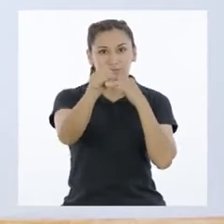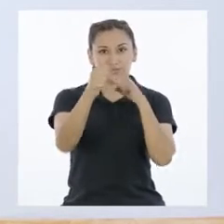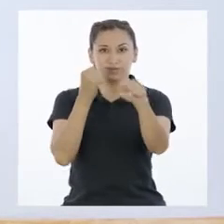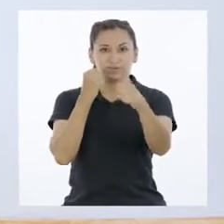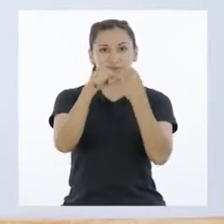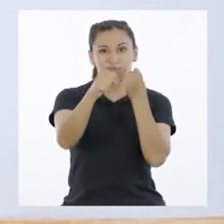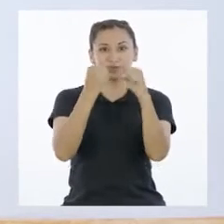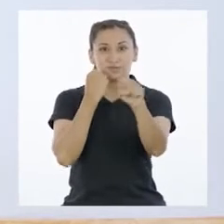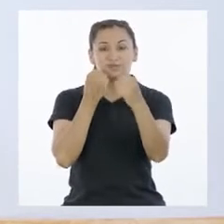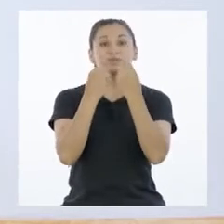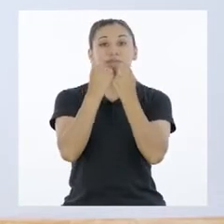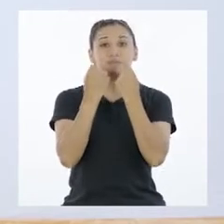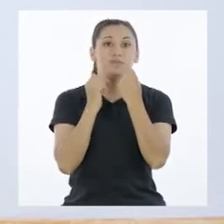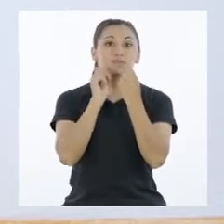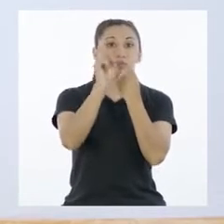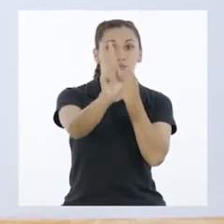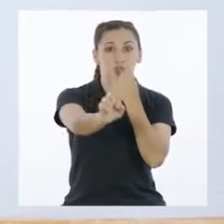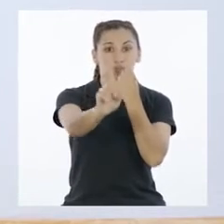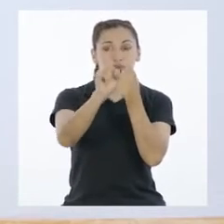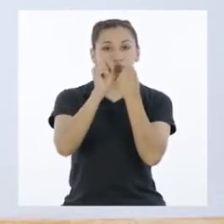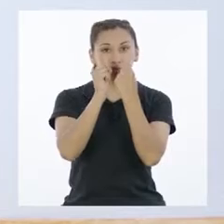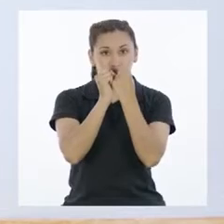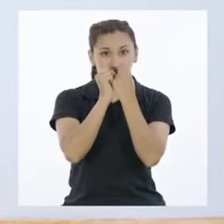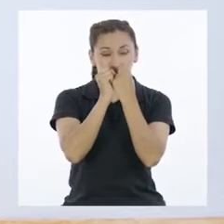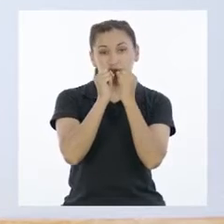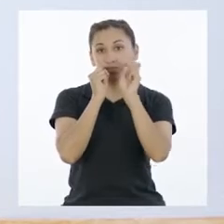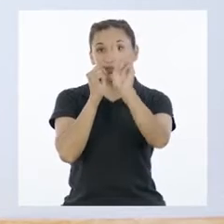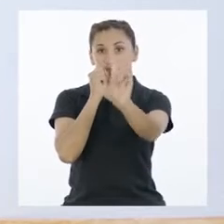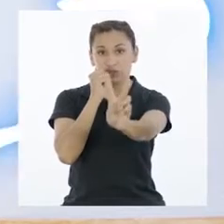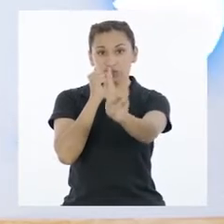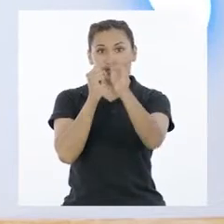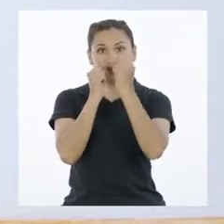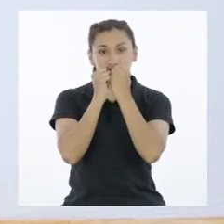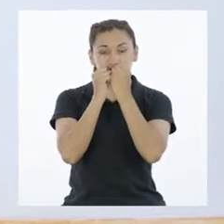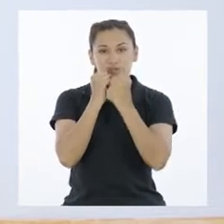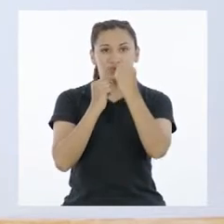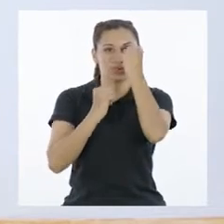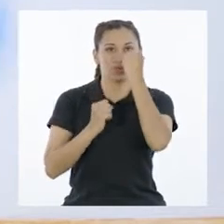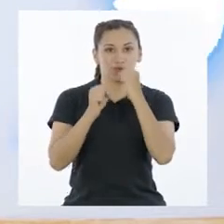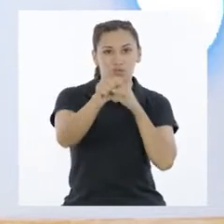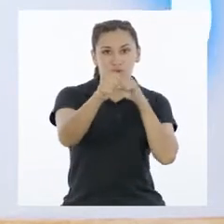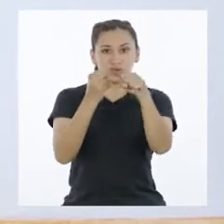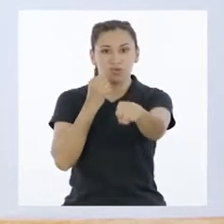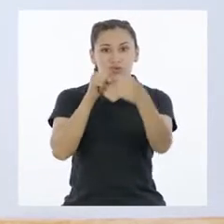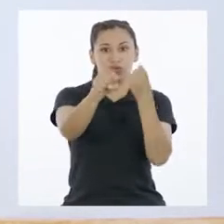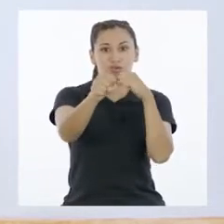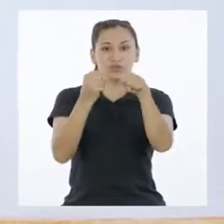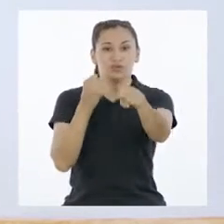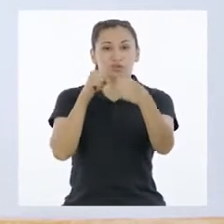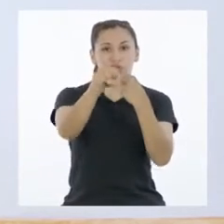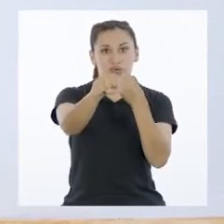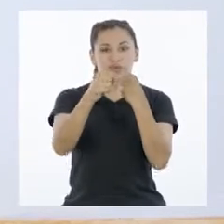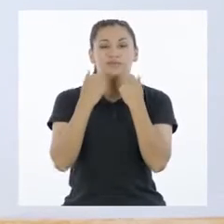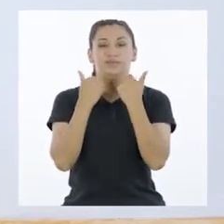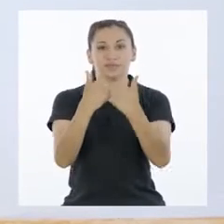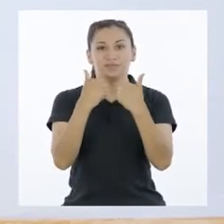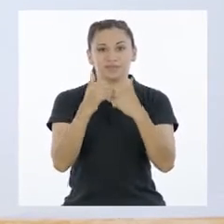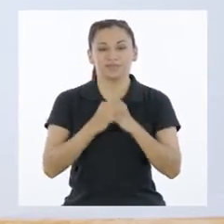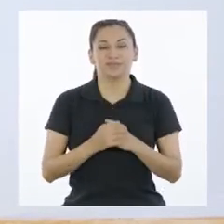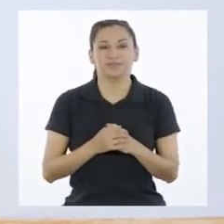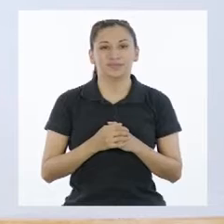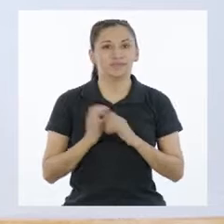Y. Corro. Corro. Vamos una vez más. Y. Uno. Y. Dos. Y. Corro.